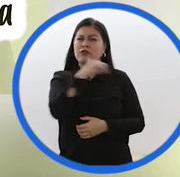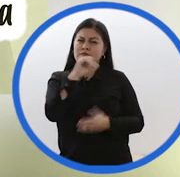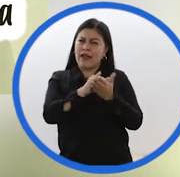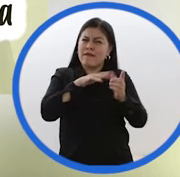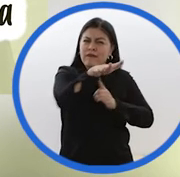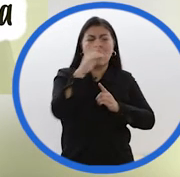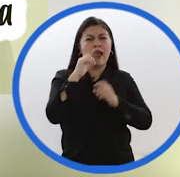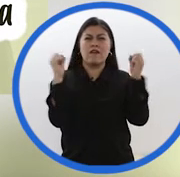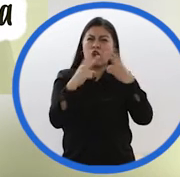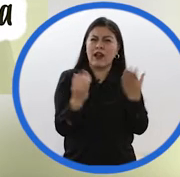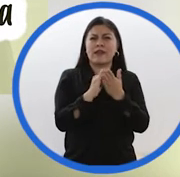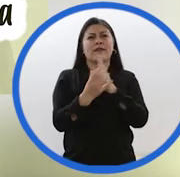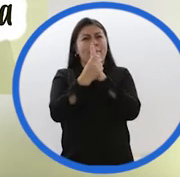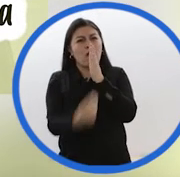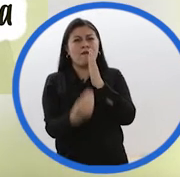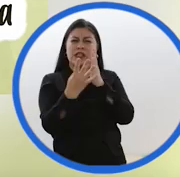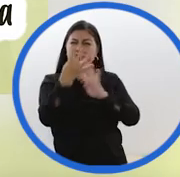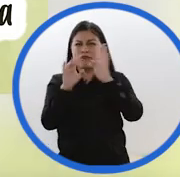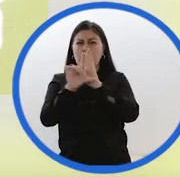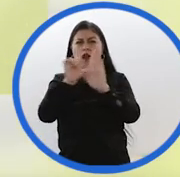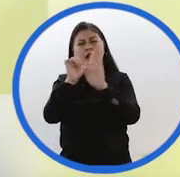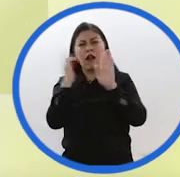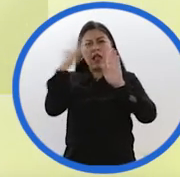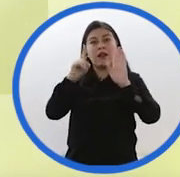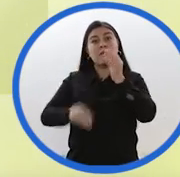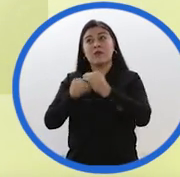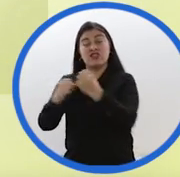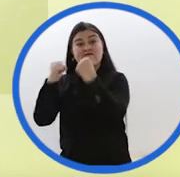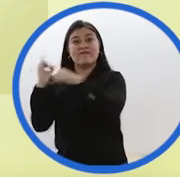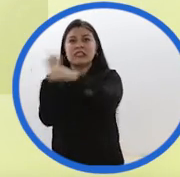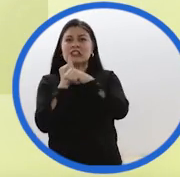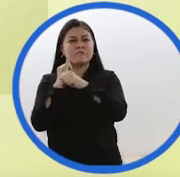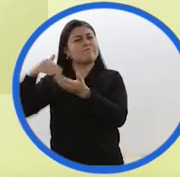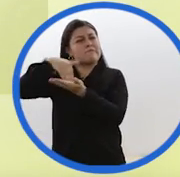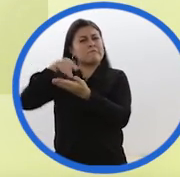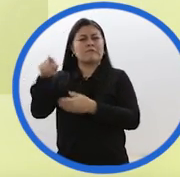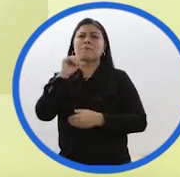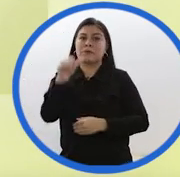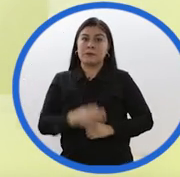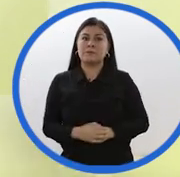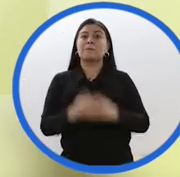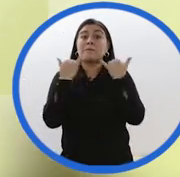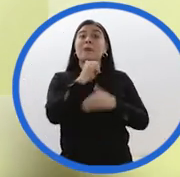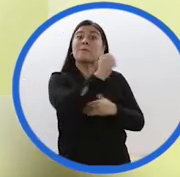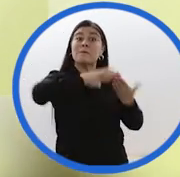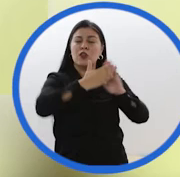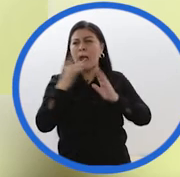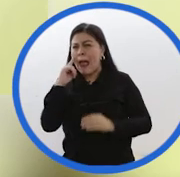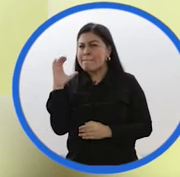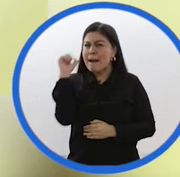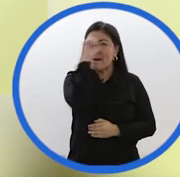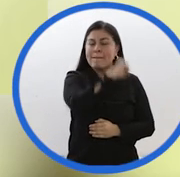pobreza, presencia de cultivos ilícitos y la debilidad institucional. Las comunidades identificaron más de